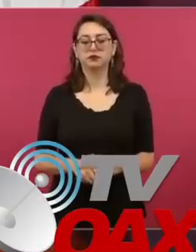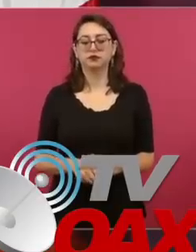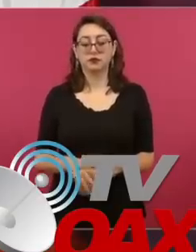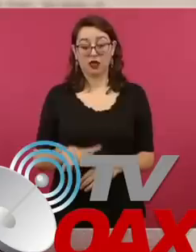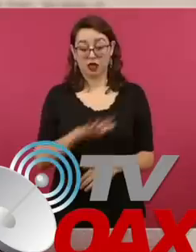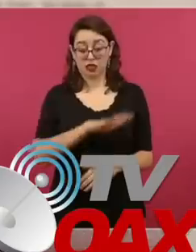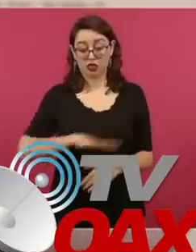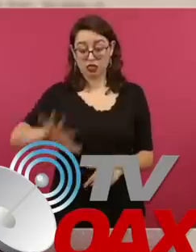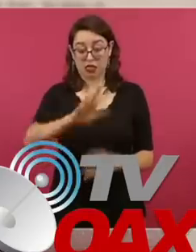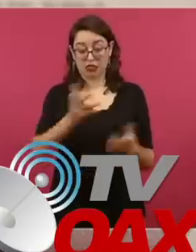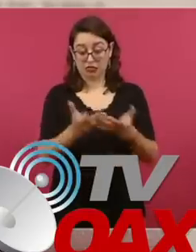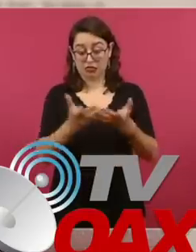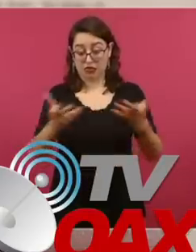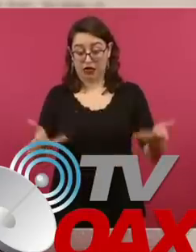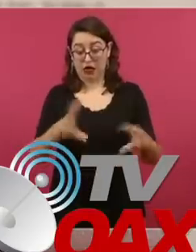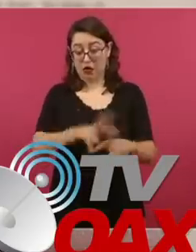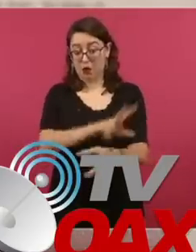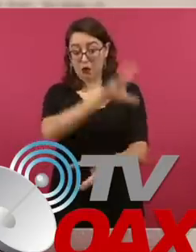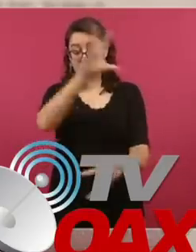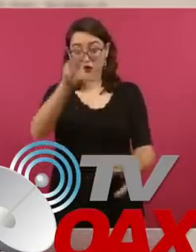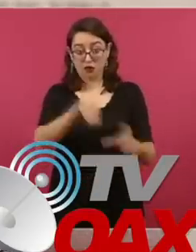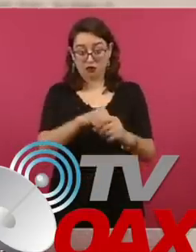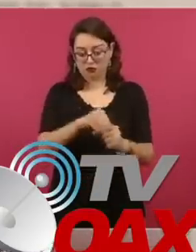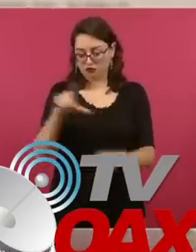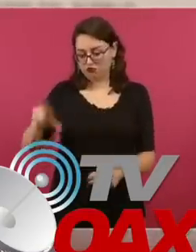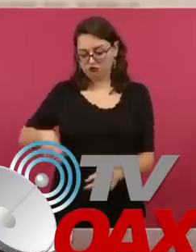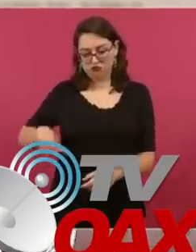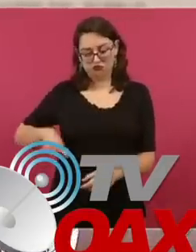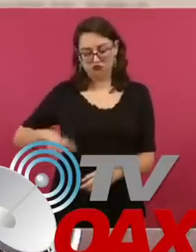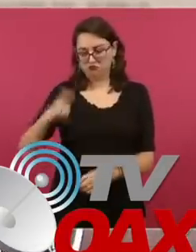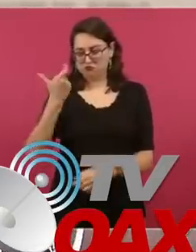es una venta.